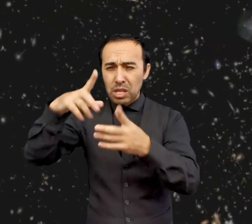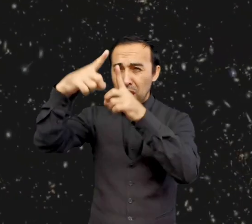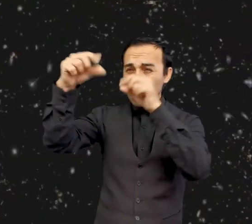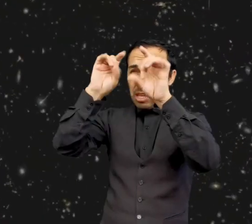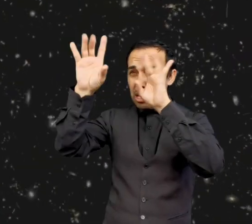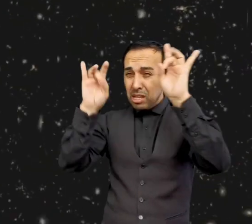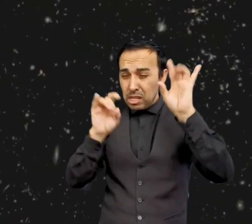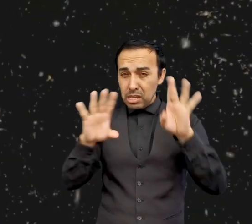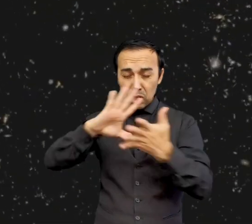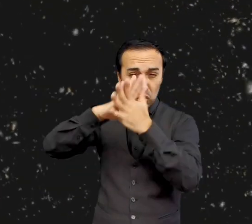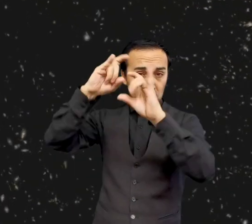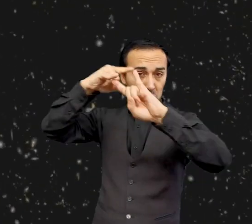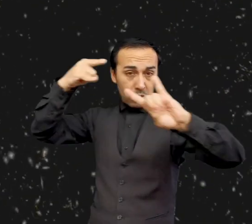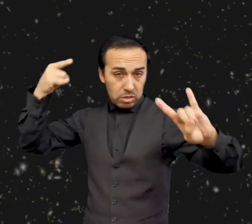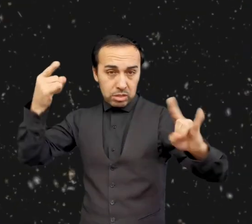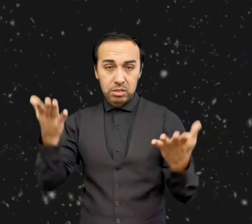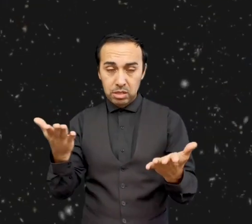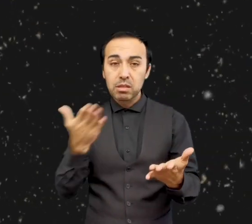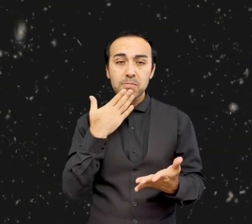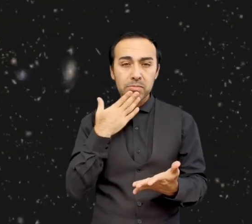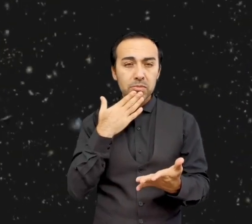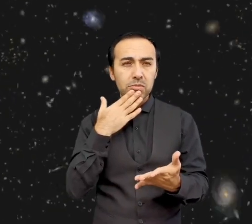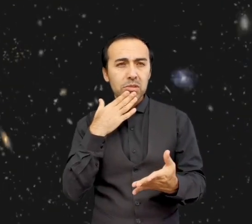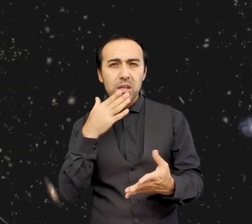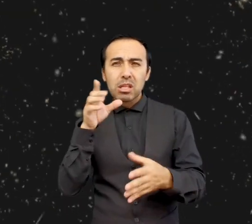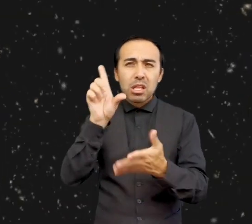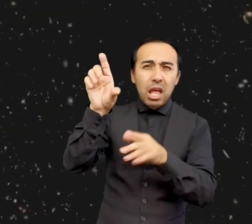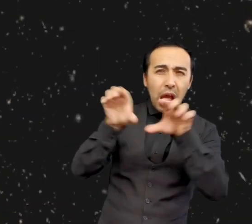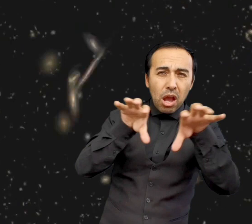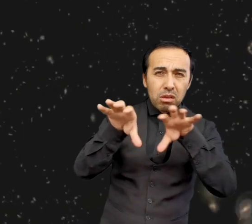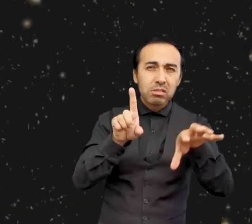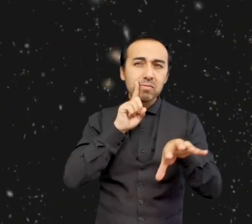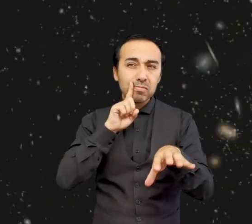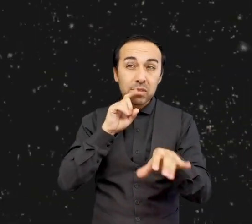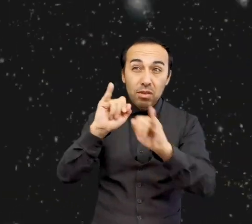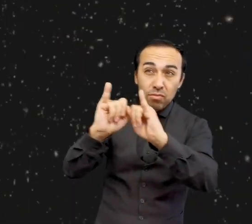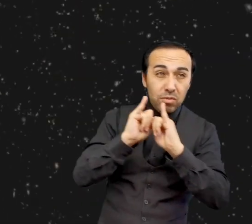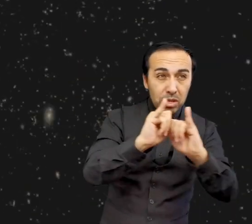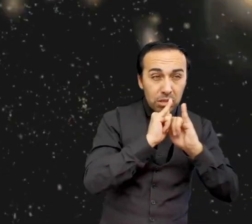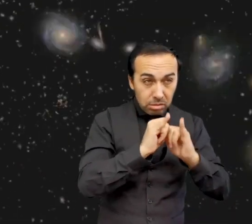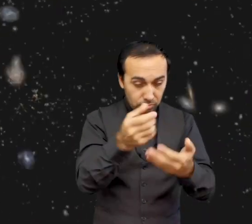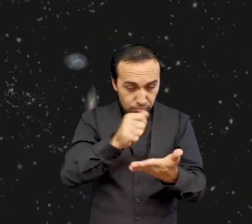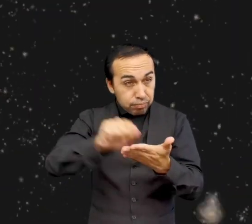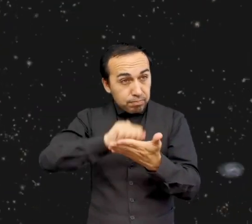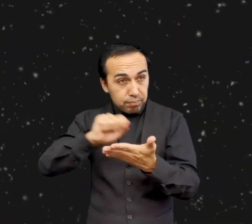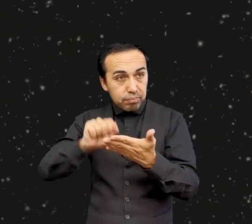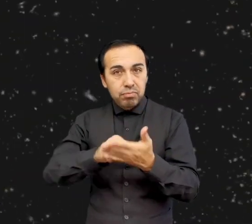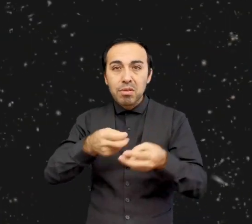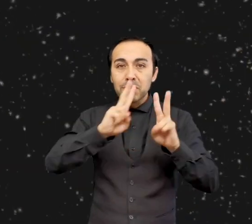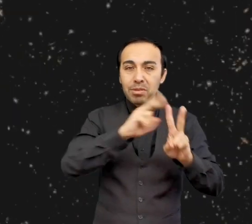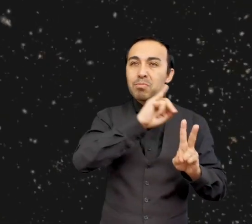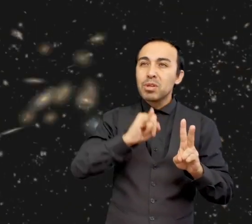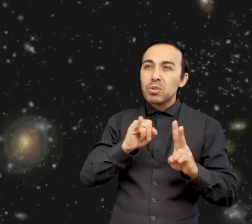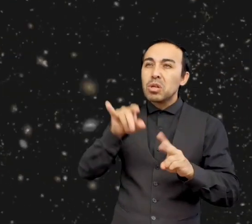y el grupo local. Los parámetros estelares y las abundancias elementales derivadas de estos datos permitirán elaborar un mapa